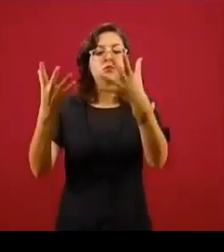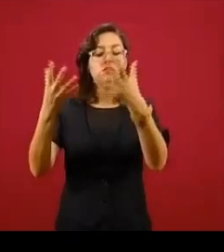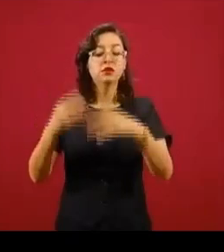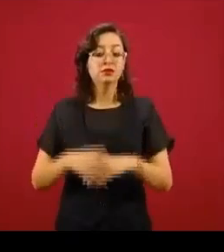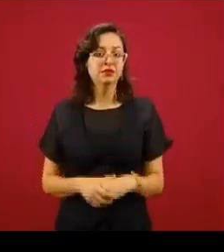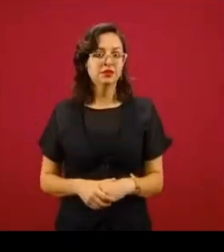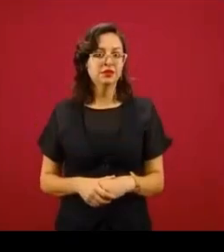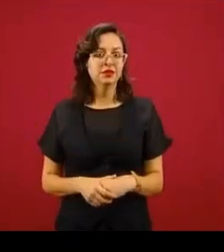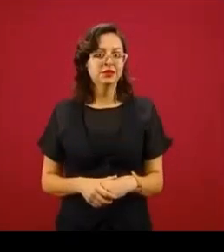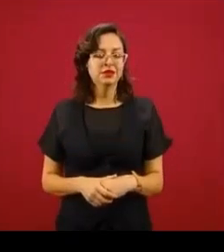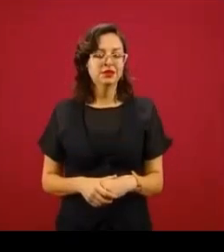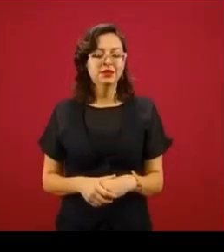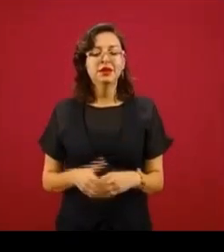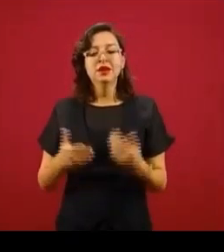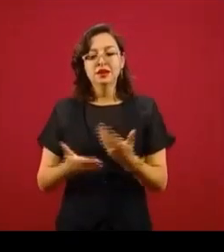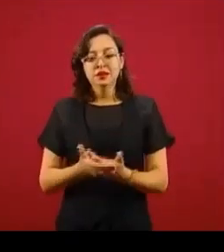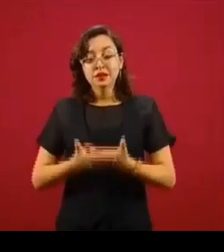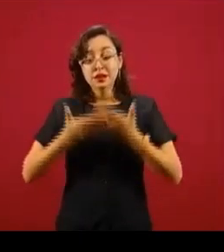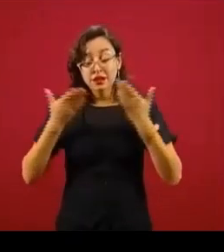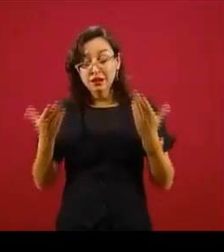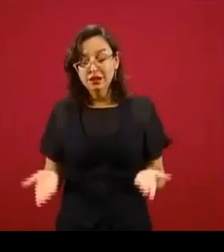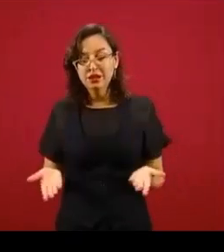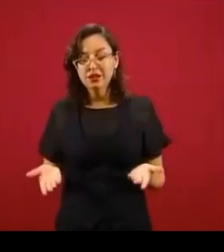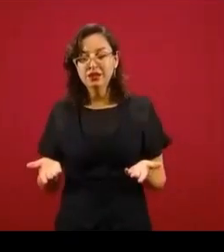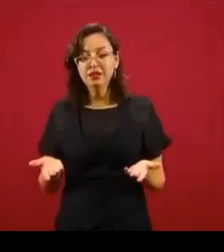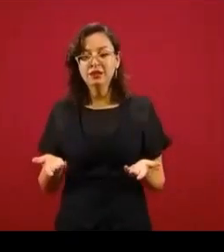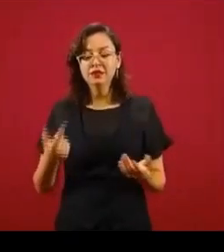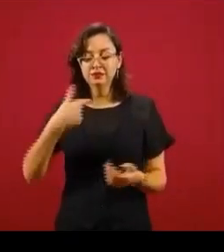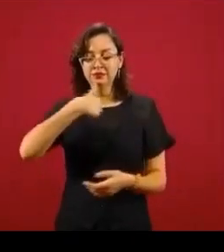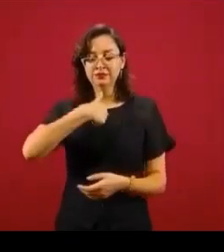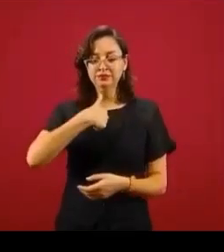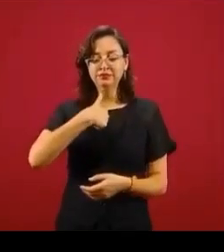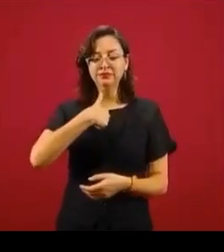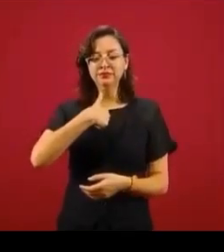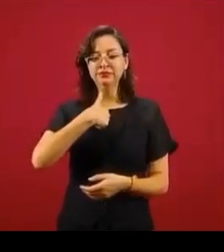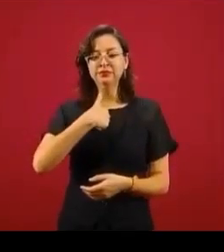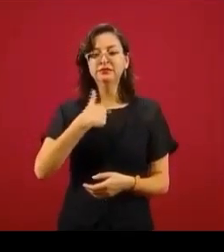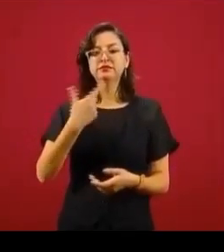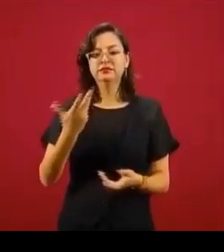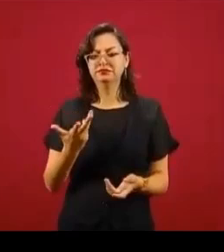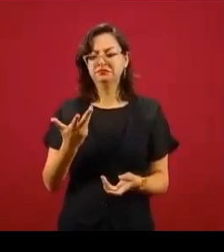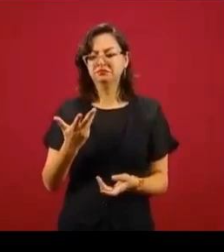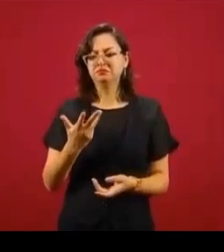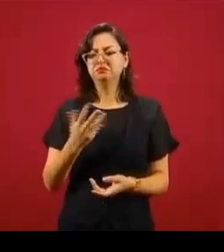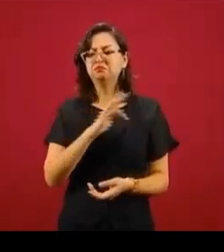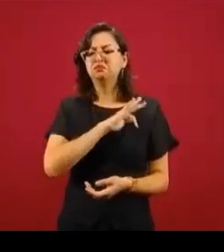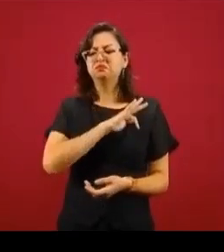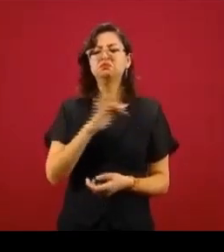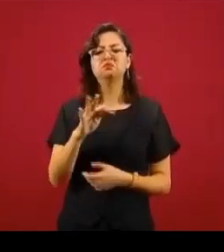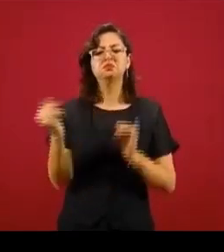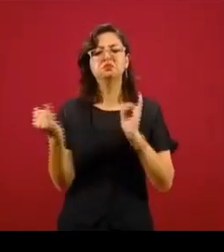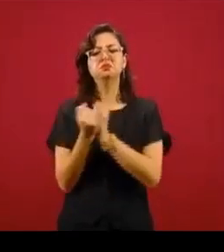Entonces, ahora yo podía hacer lo mismo.